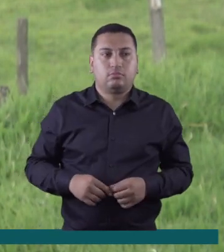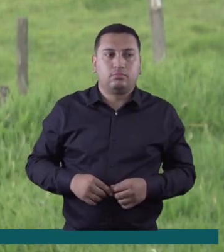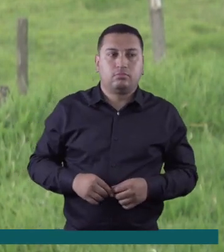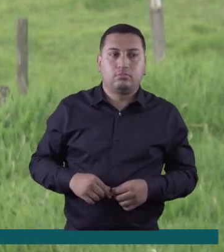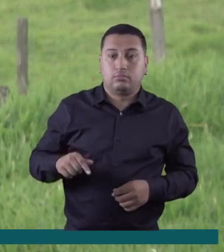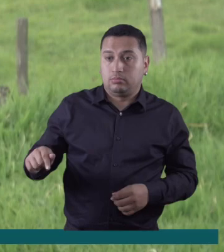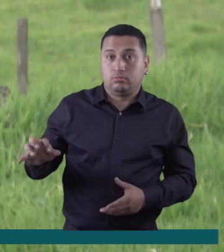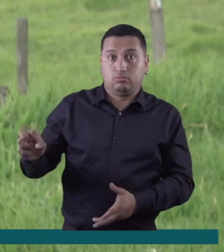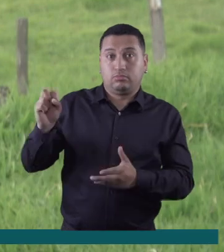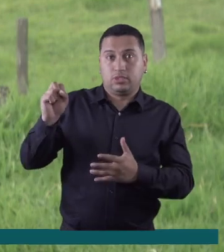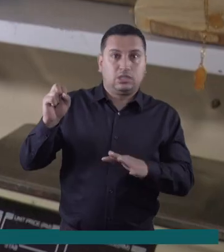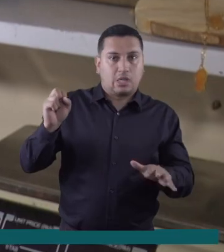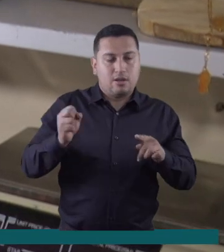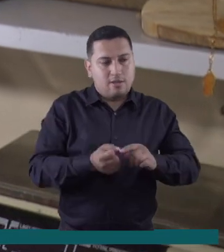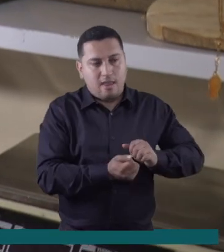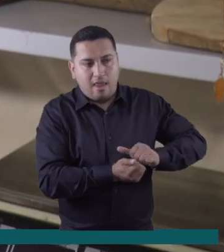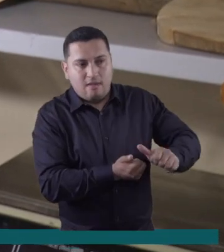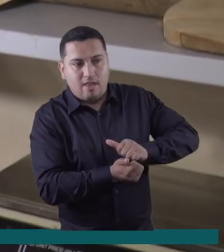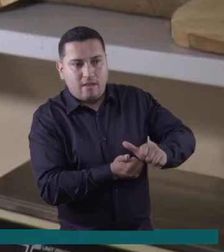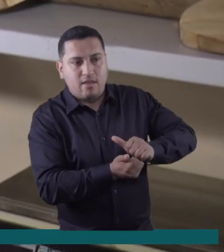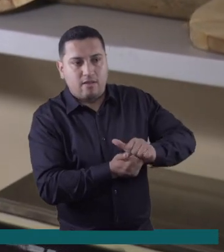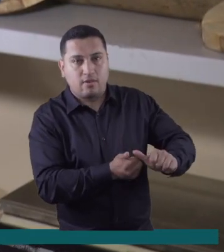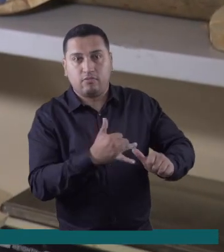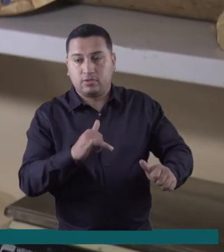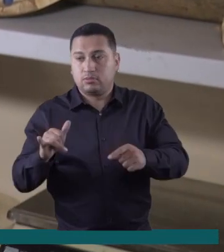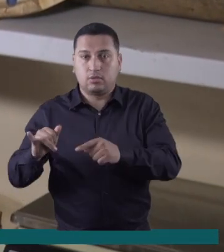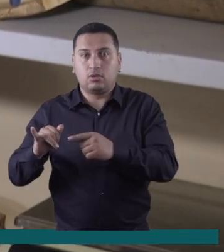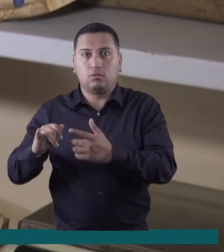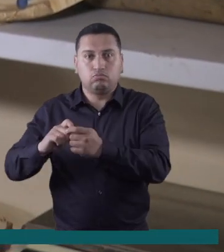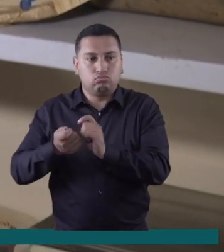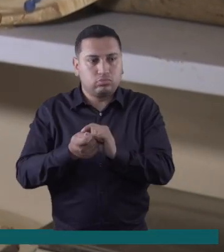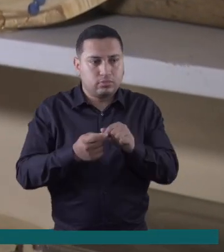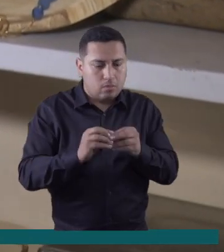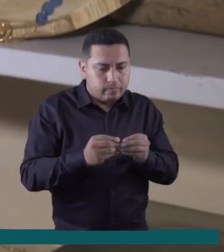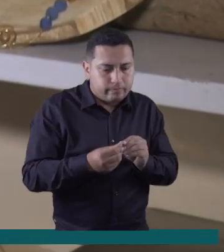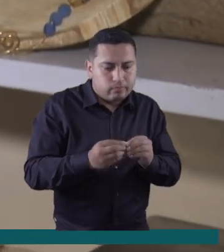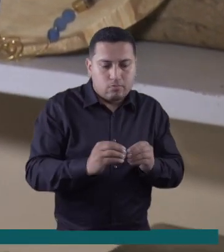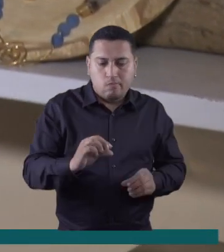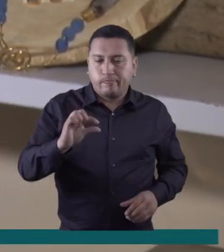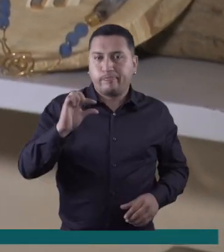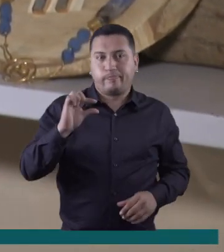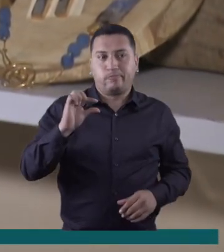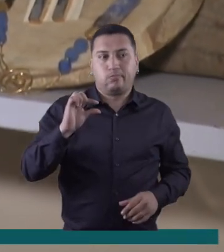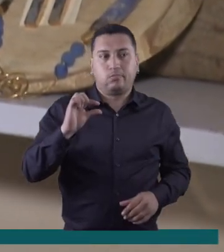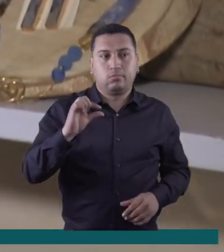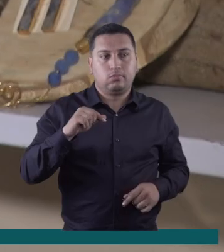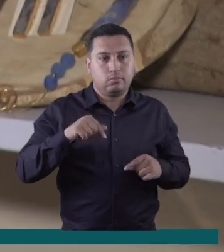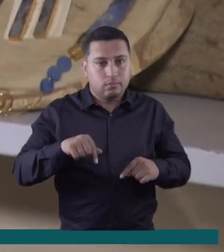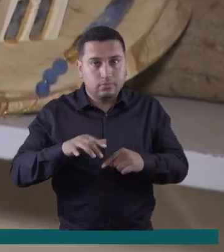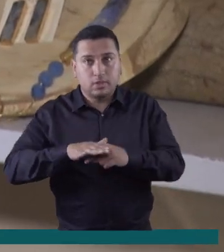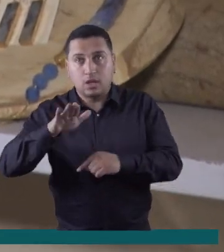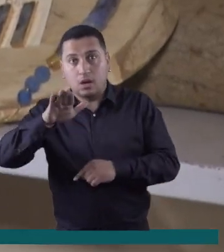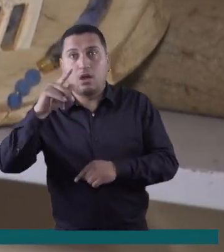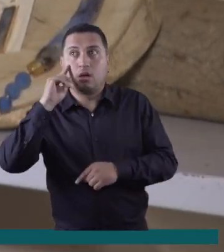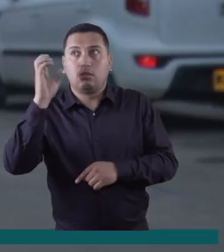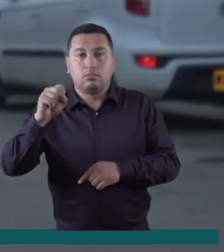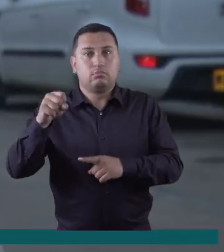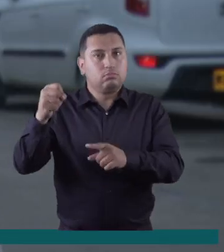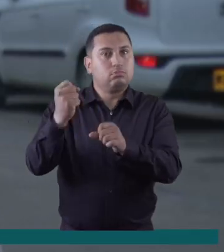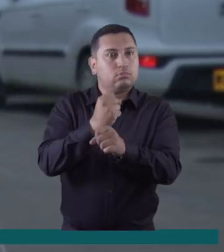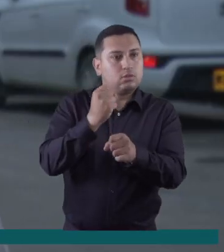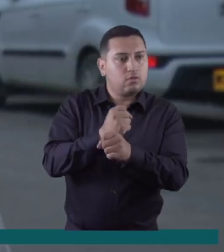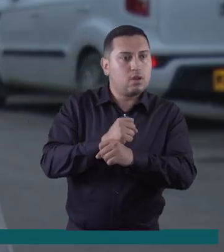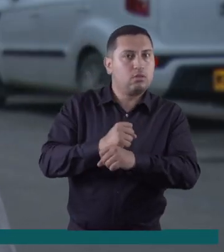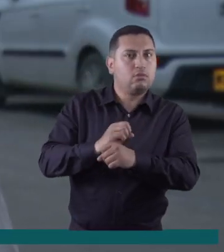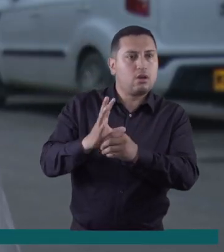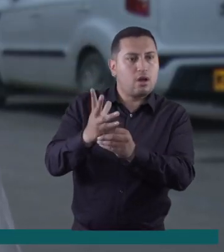cositas así en la lana. Esta lana virgen después de ser lavada y cardada se convierte en estos llamativos pompones. En la